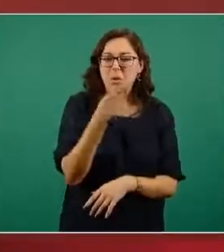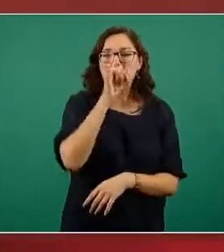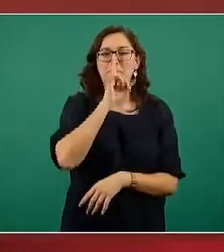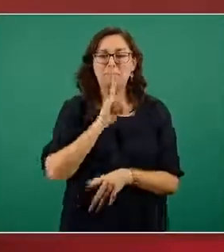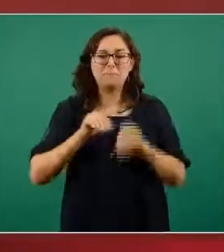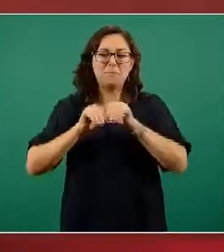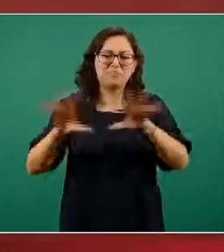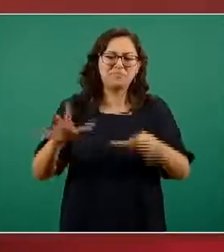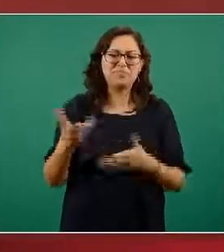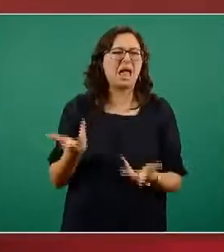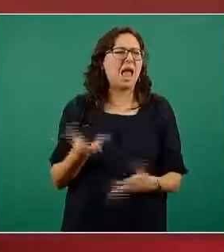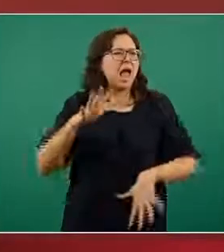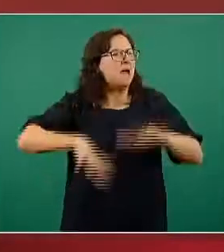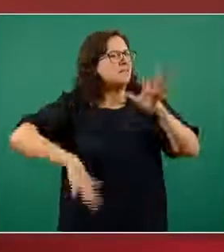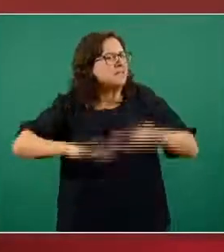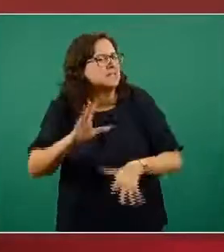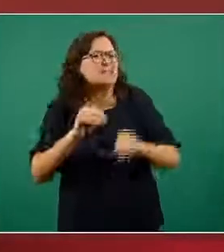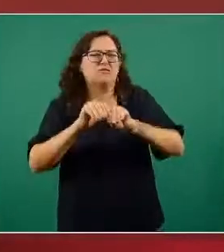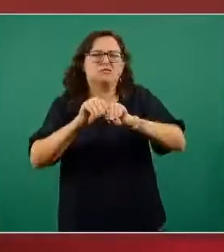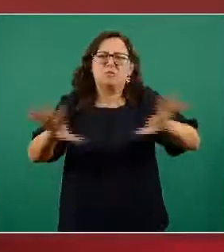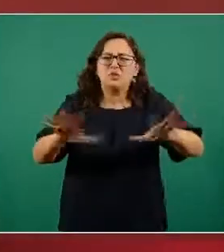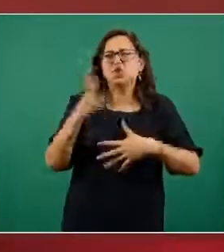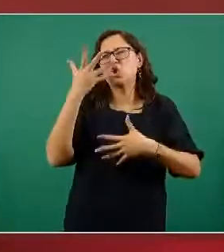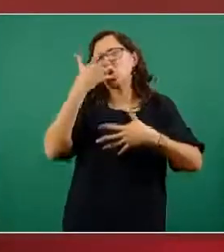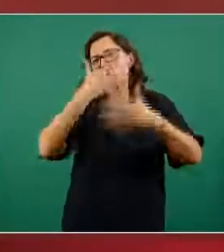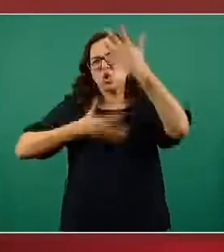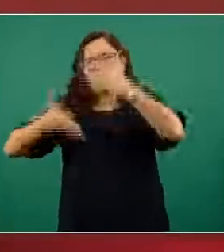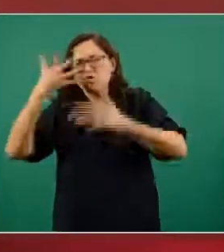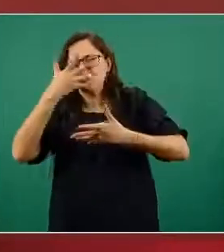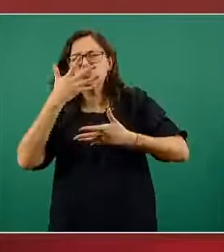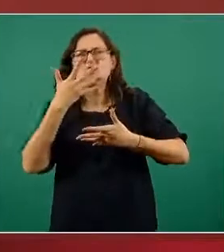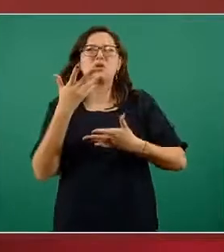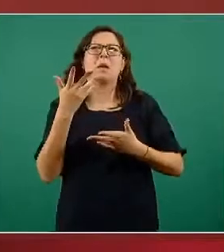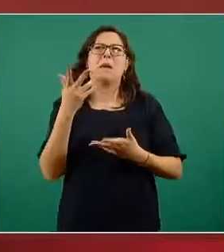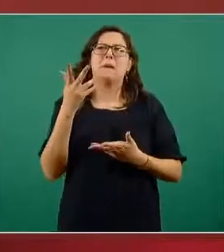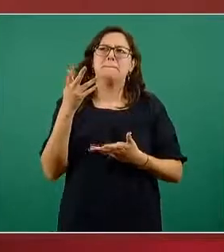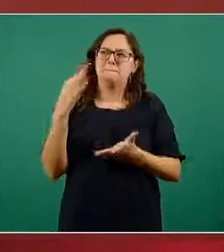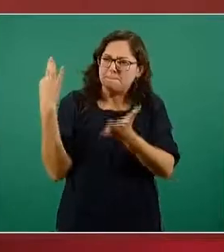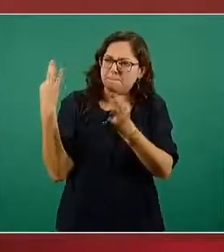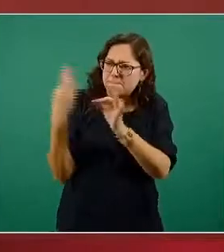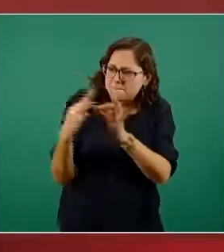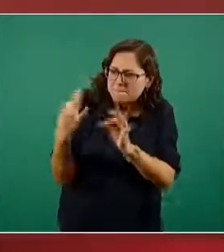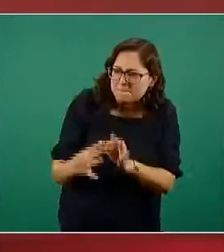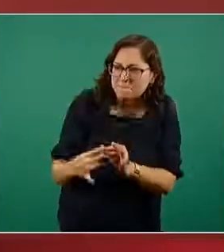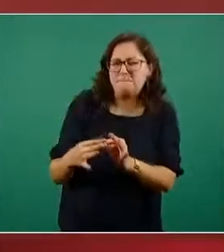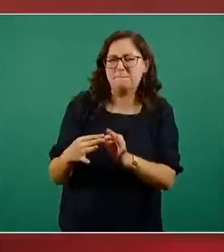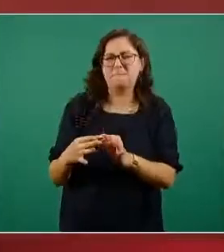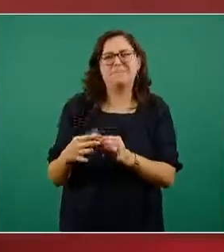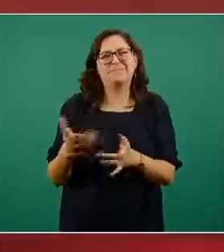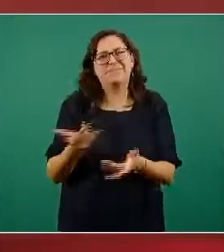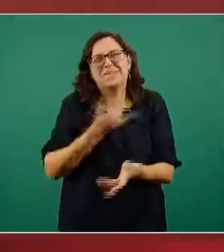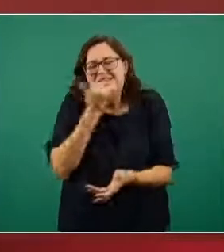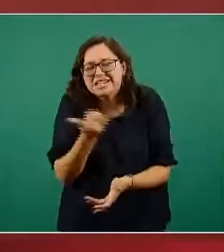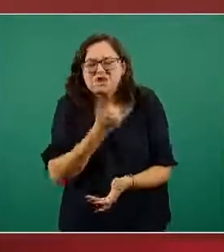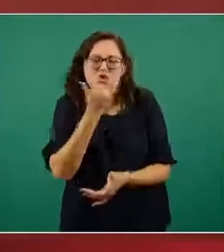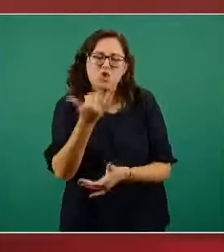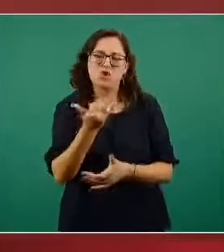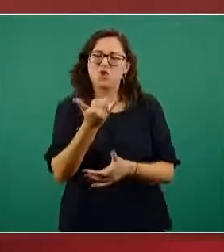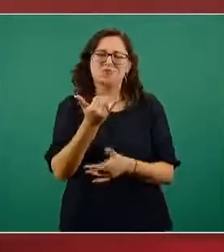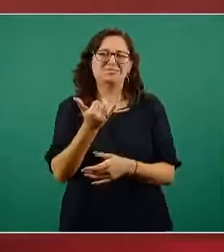porque se confunden las personas porque no tienen información válida o verídica actualizada y simplemente por error